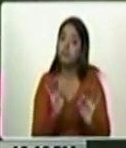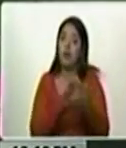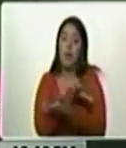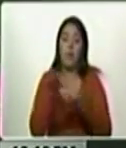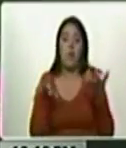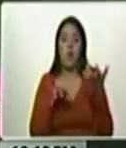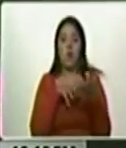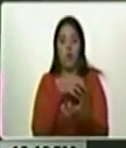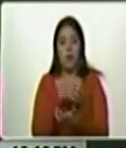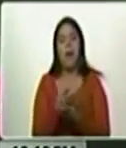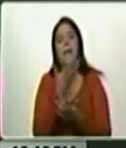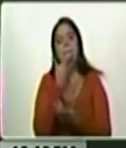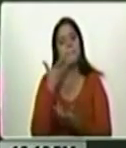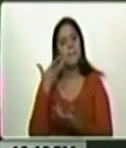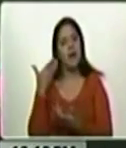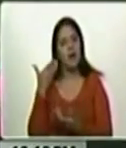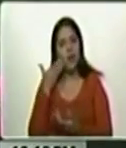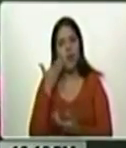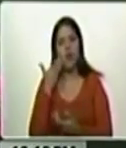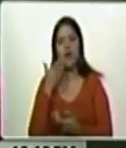proscribe el uso de la Fuerza Armada.